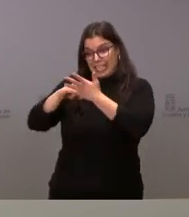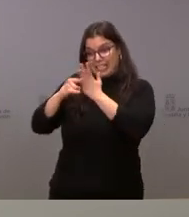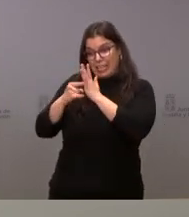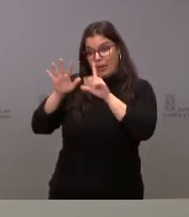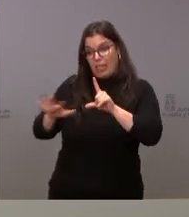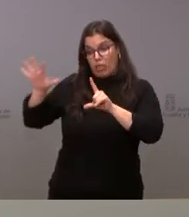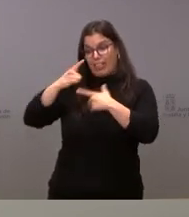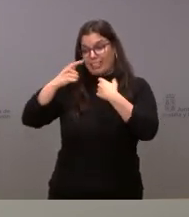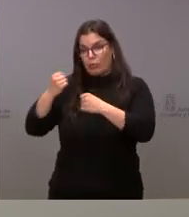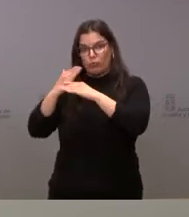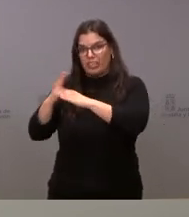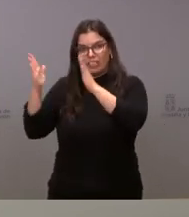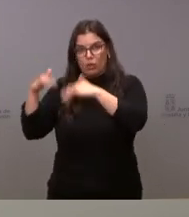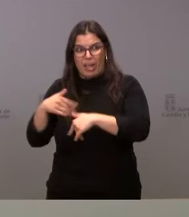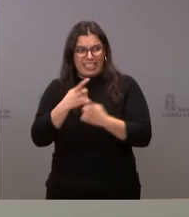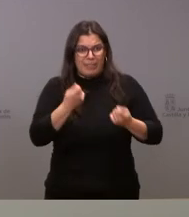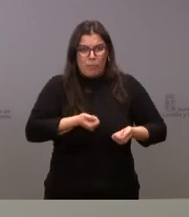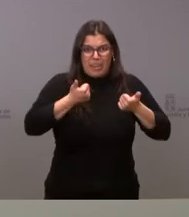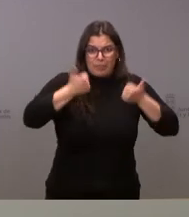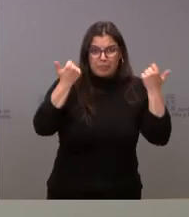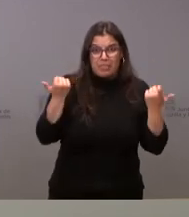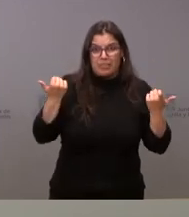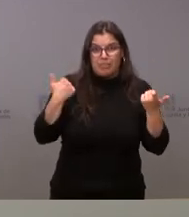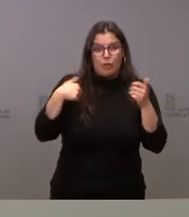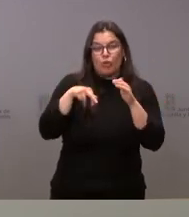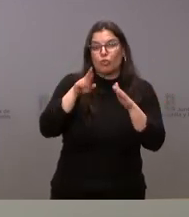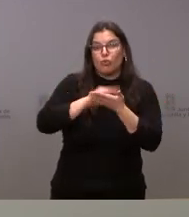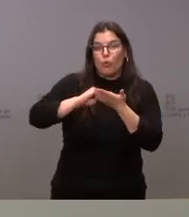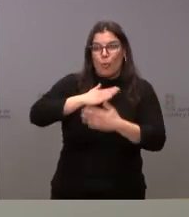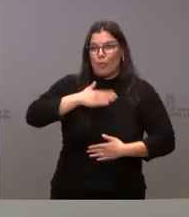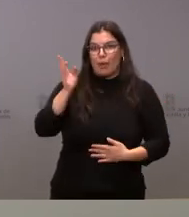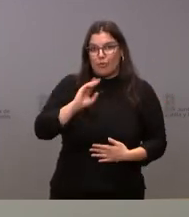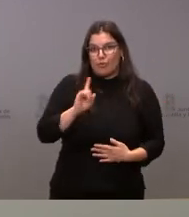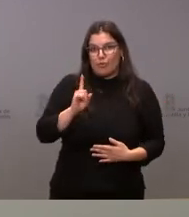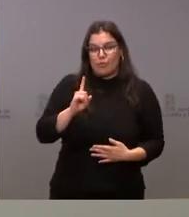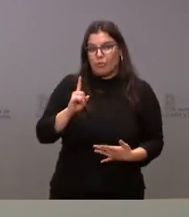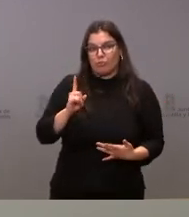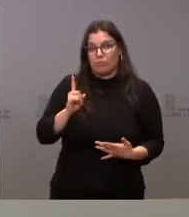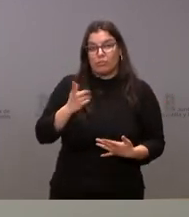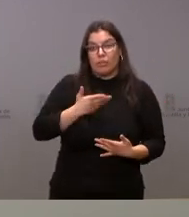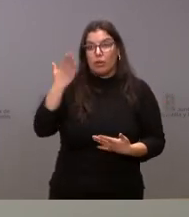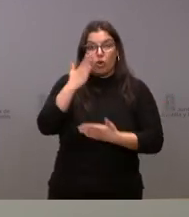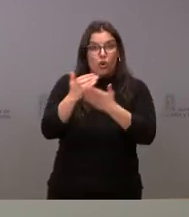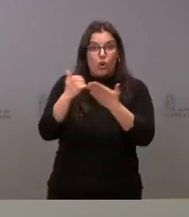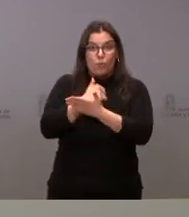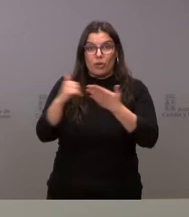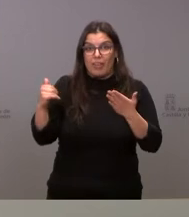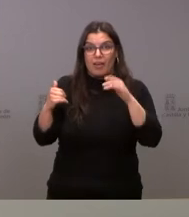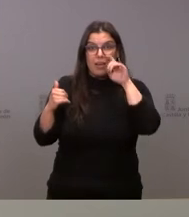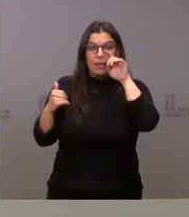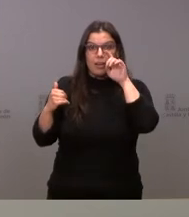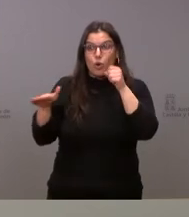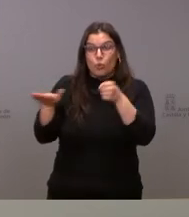insuficiente al que necesitamos y por tanto de ninguna de las maneras ninguna comunidad autónoma estamos suficientemente